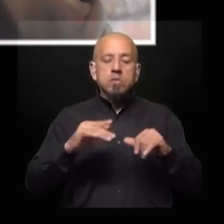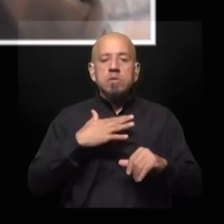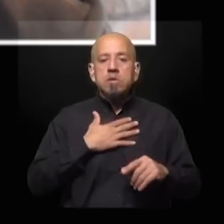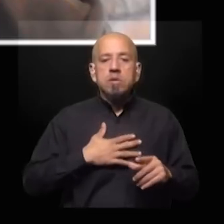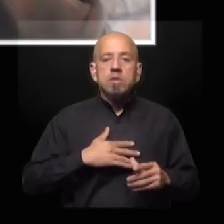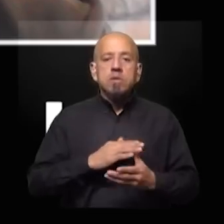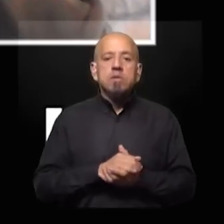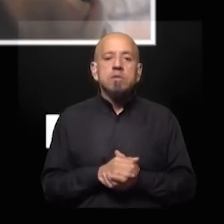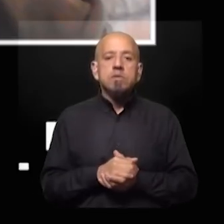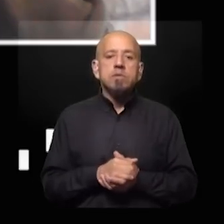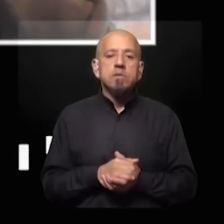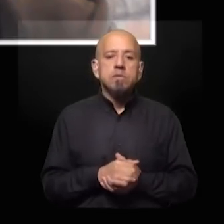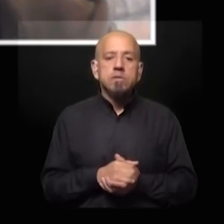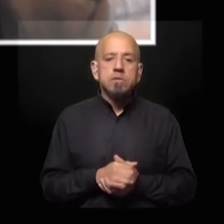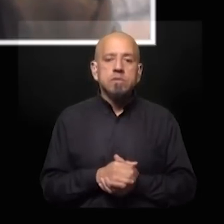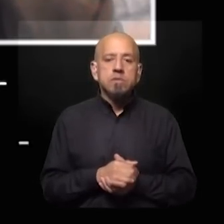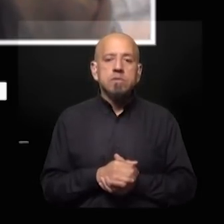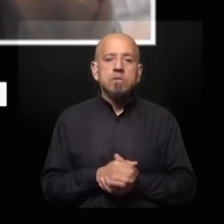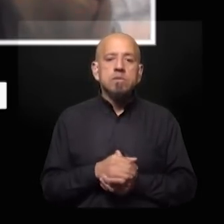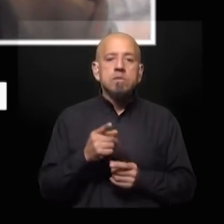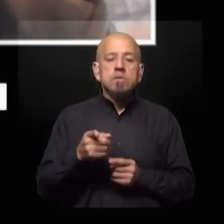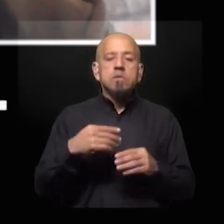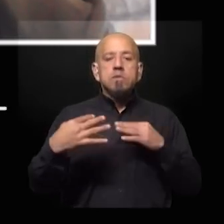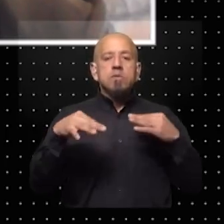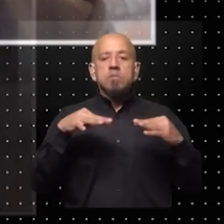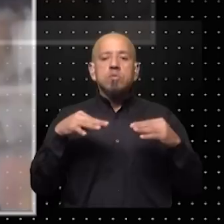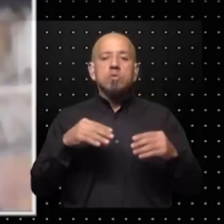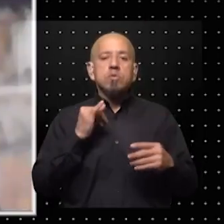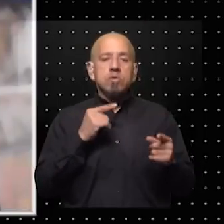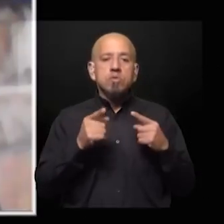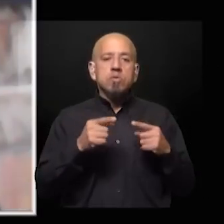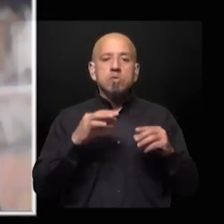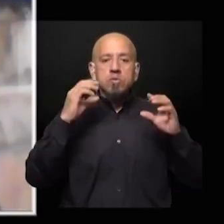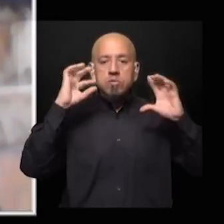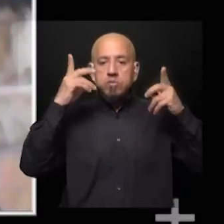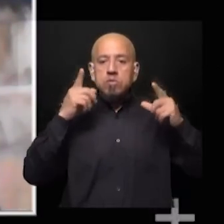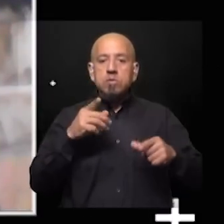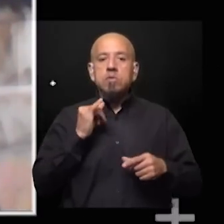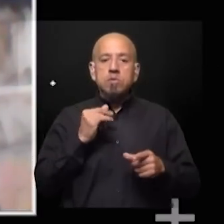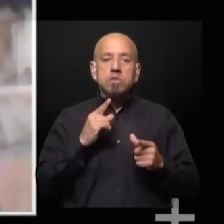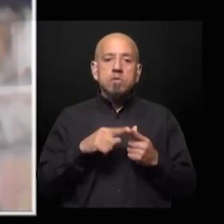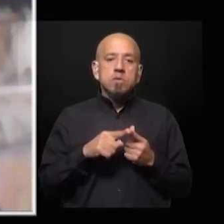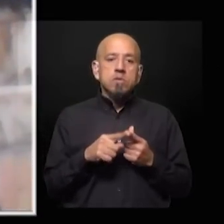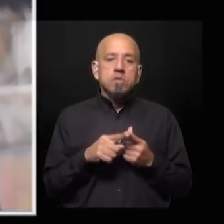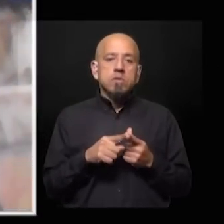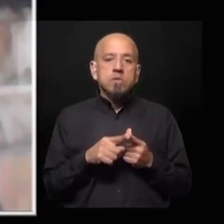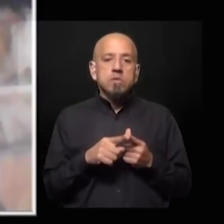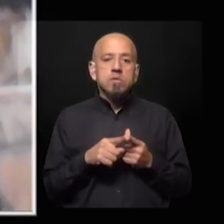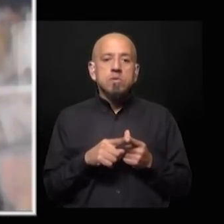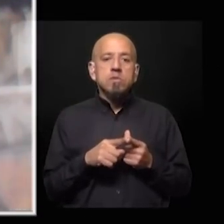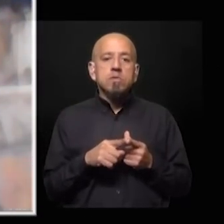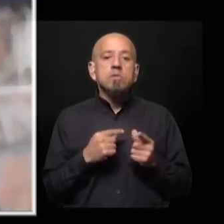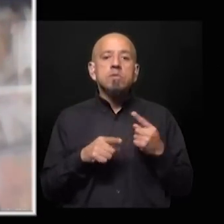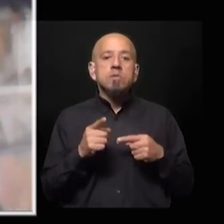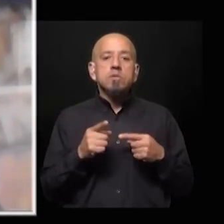sí bueno en el caso de la oposición sí están muy violentos entre ellos lo cual si son así